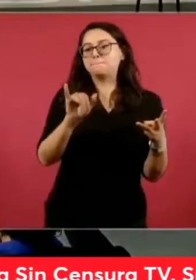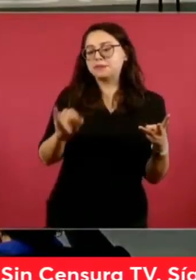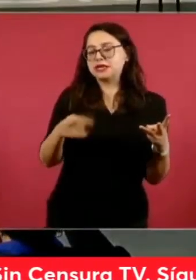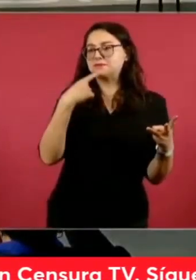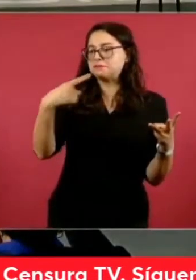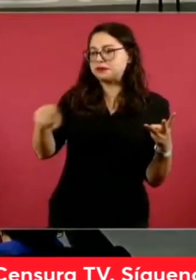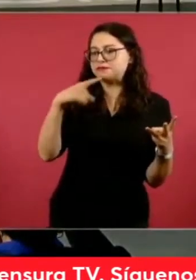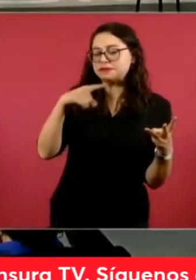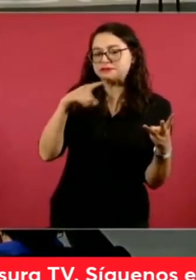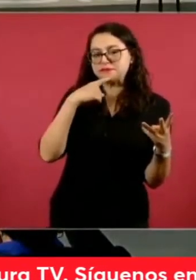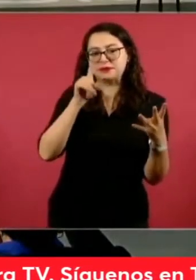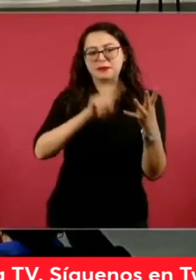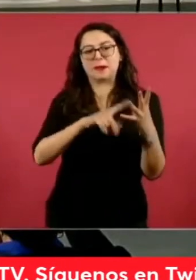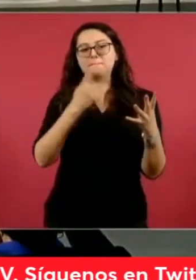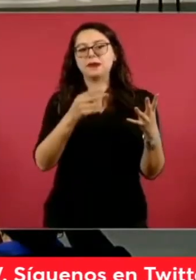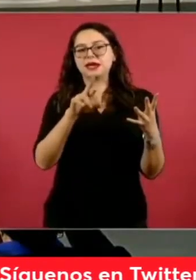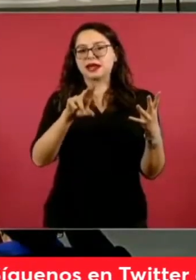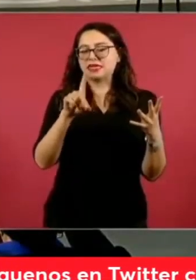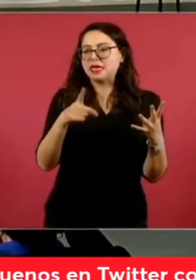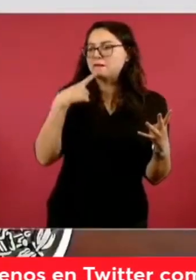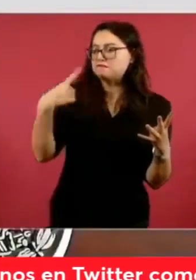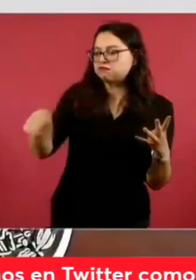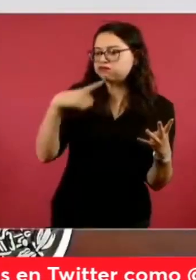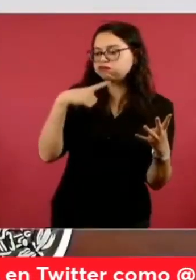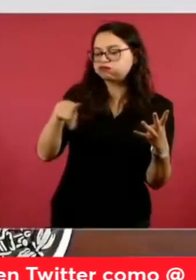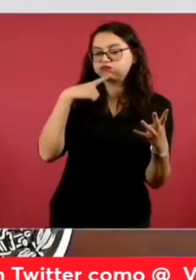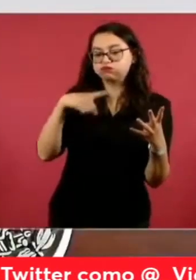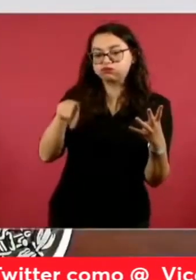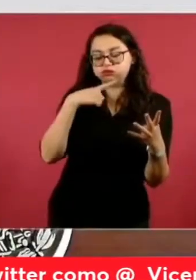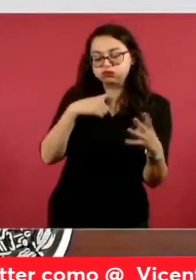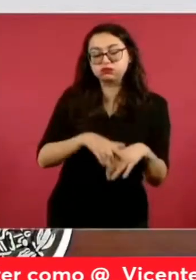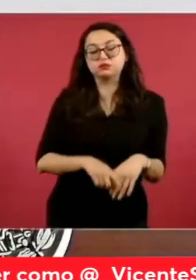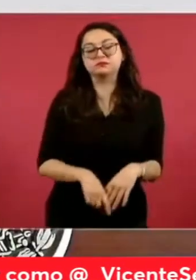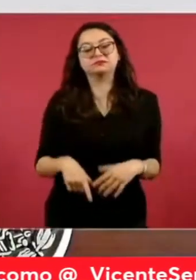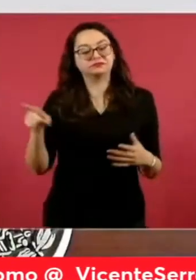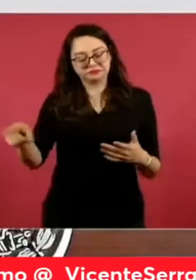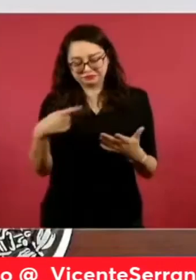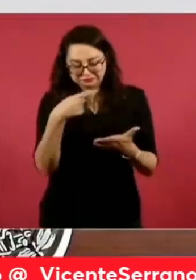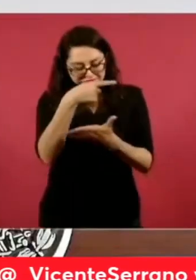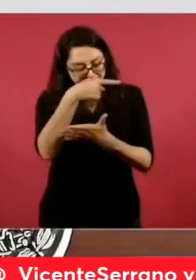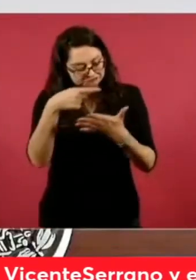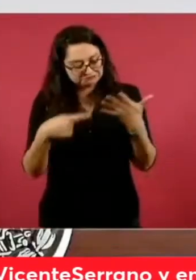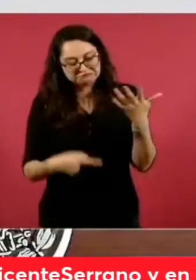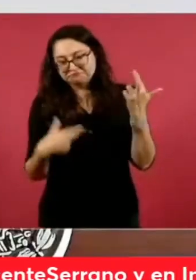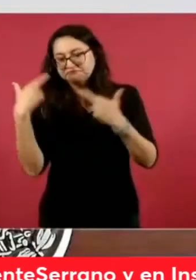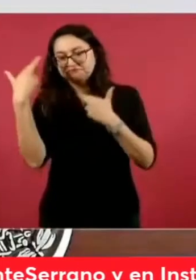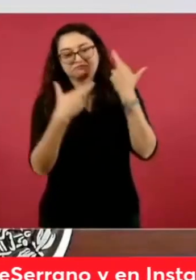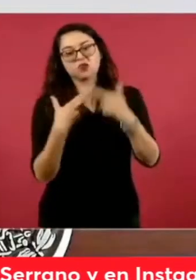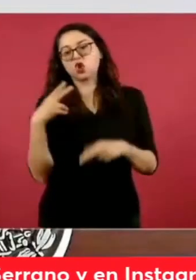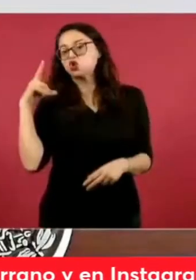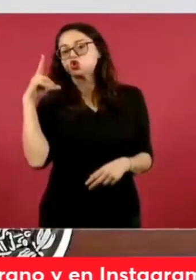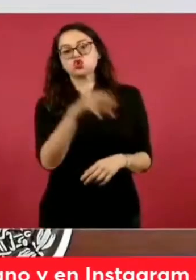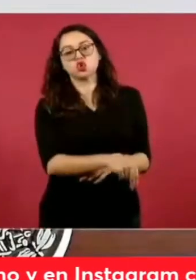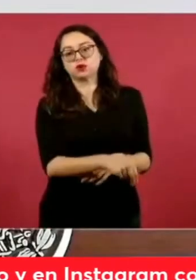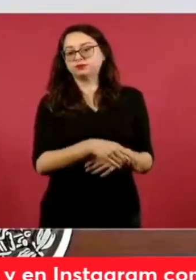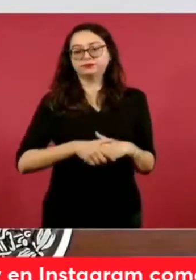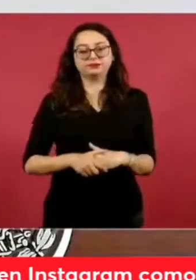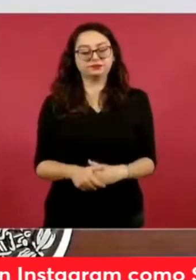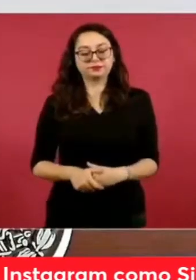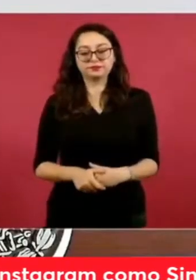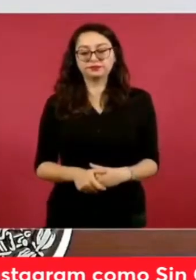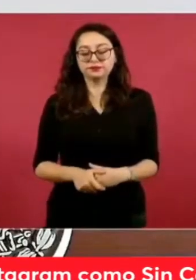Partido de la Revolución Democrática, que en todos los casos impugnaron la elección presidencial.